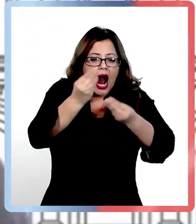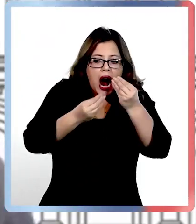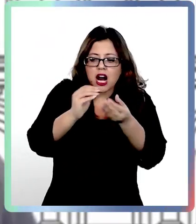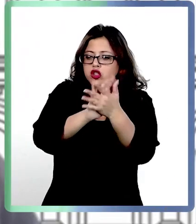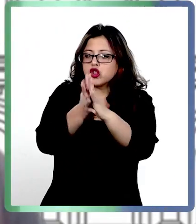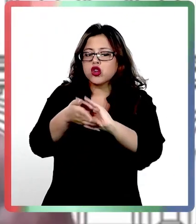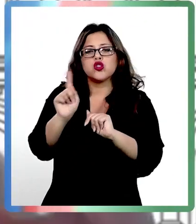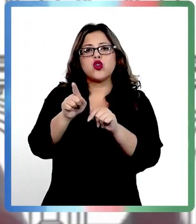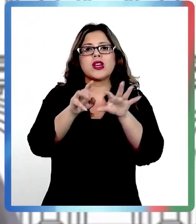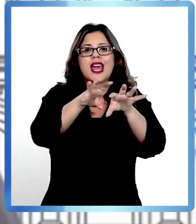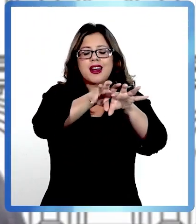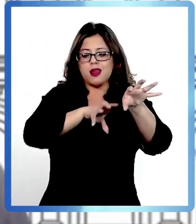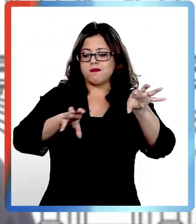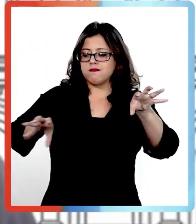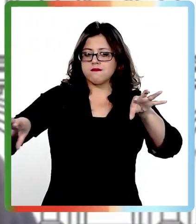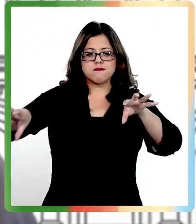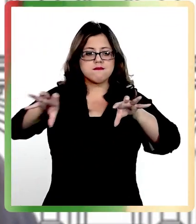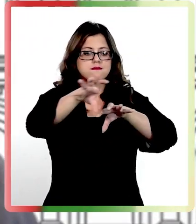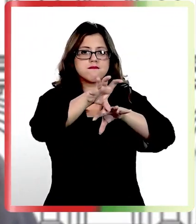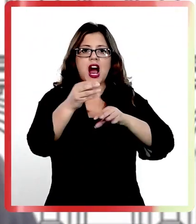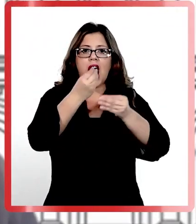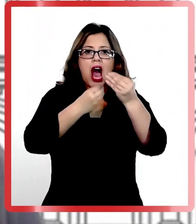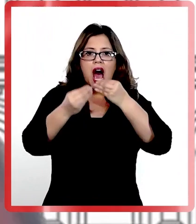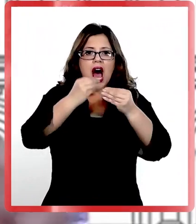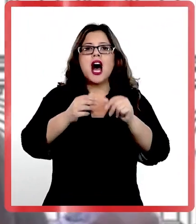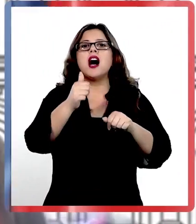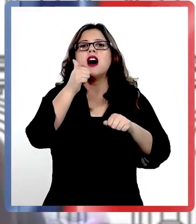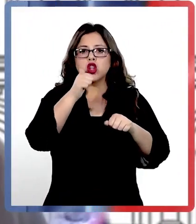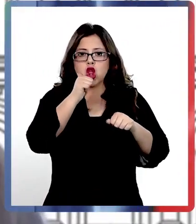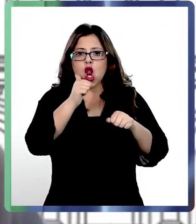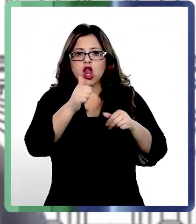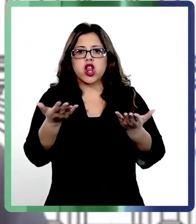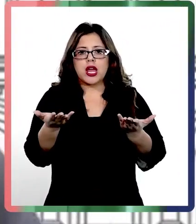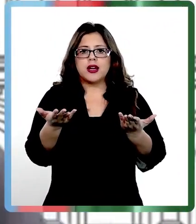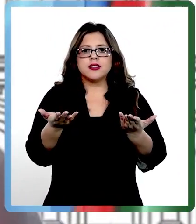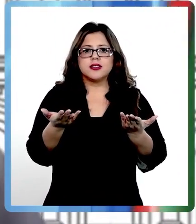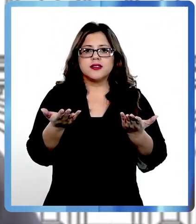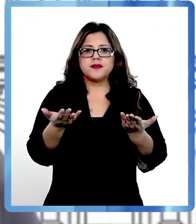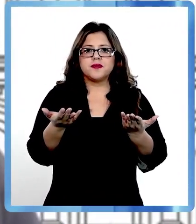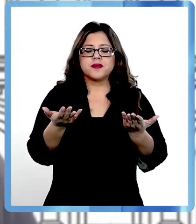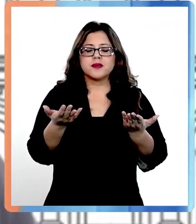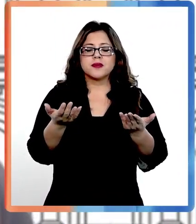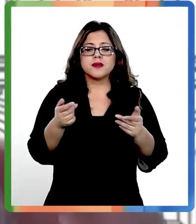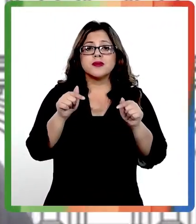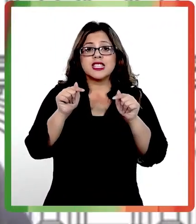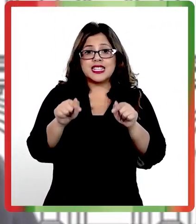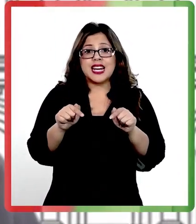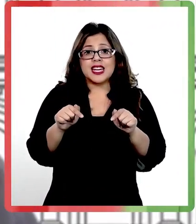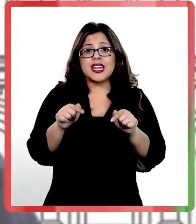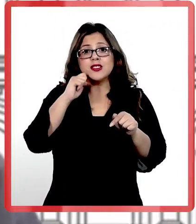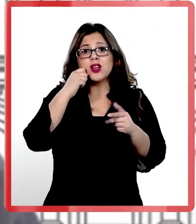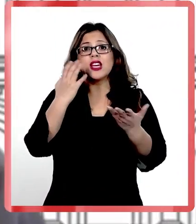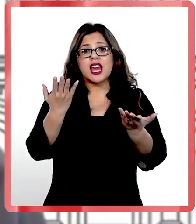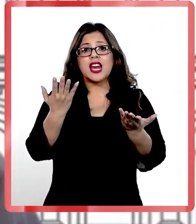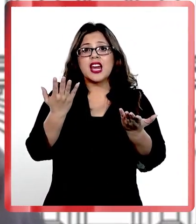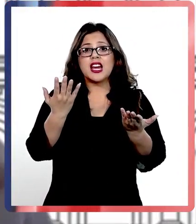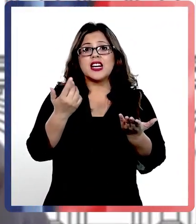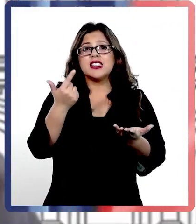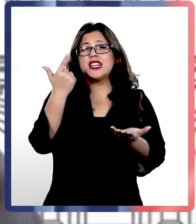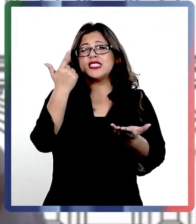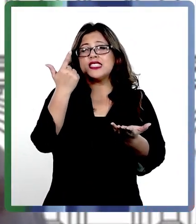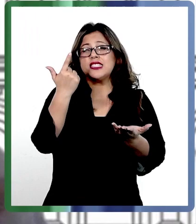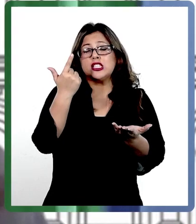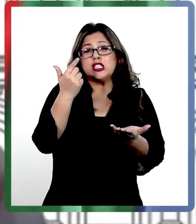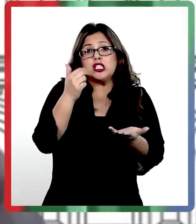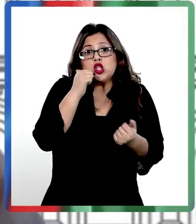todo junto, sino que distribuya estos alimentos durante varios días, porque si come todos los alimentos todos los días, ahí ya nos vamos a las 7.000,